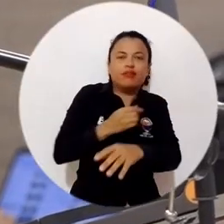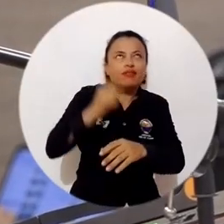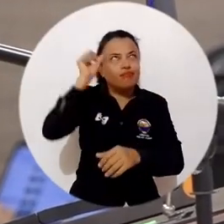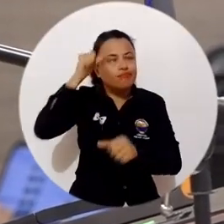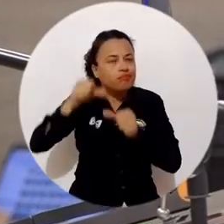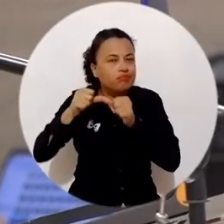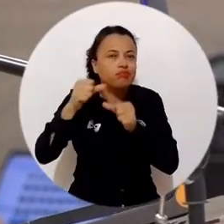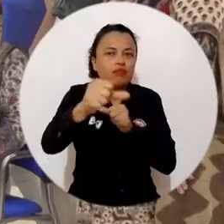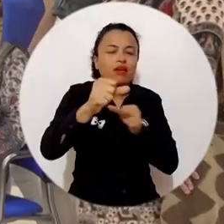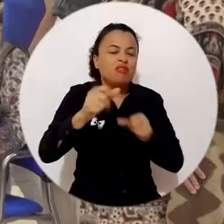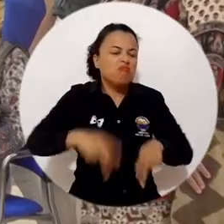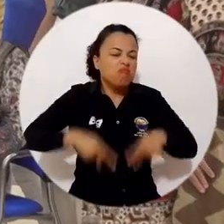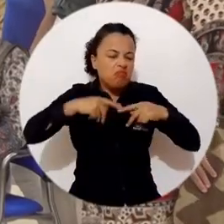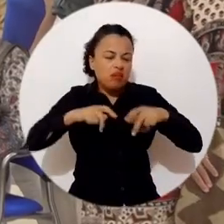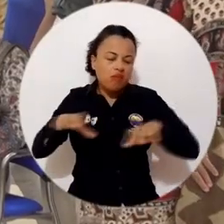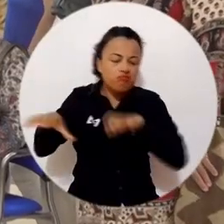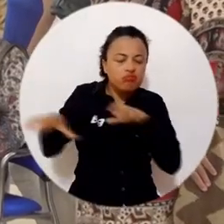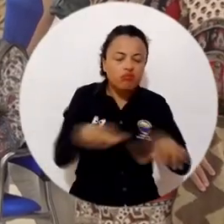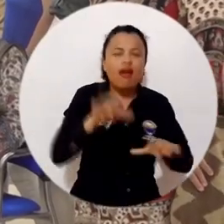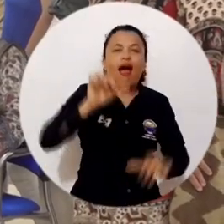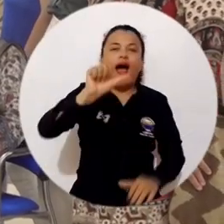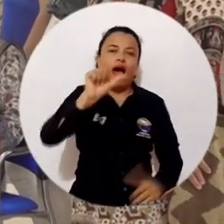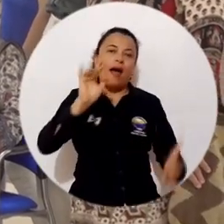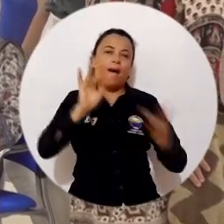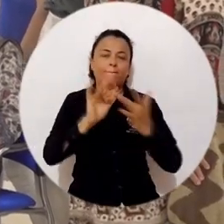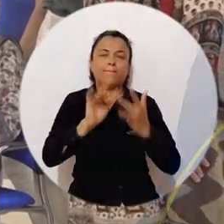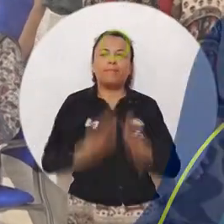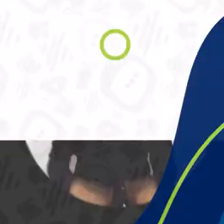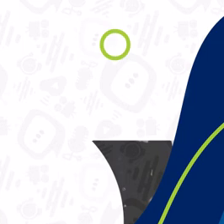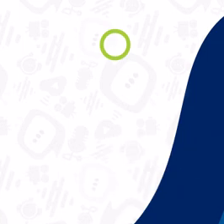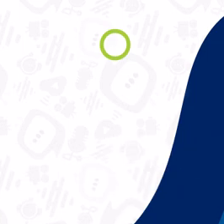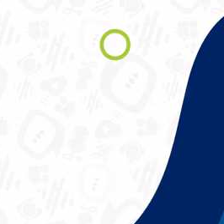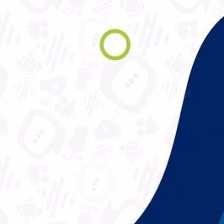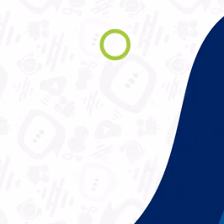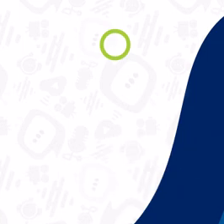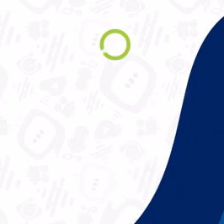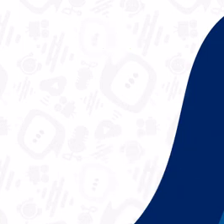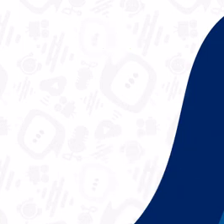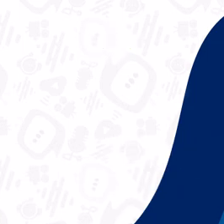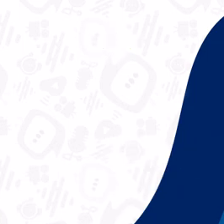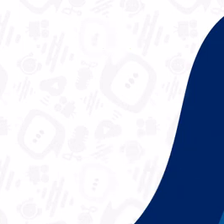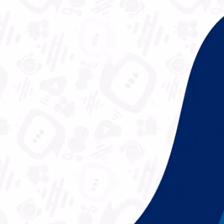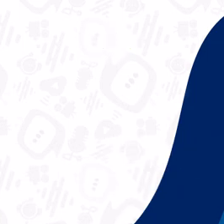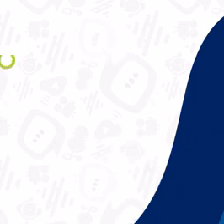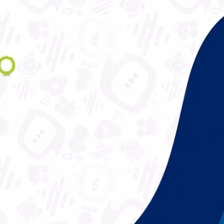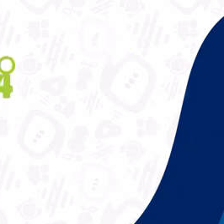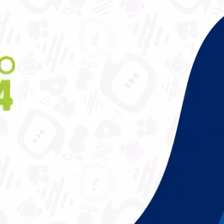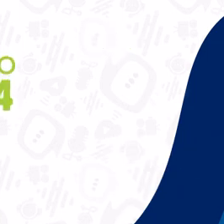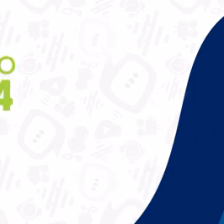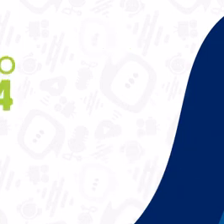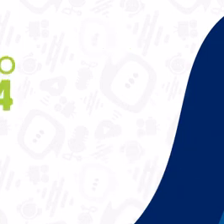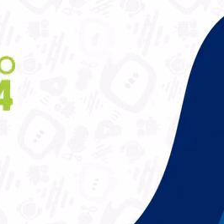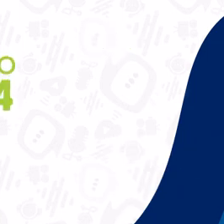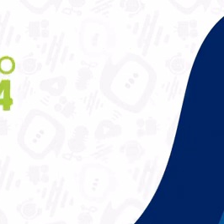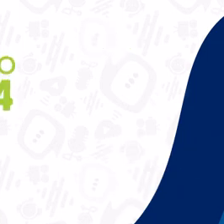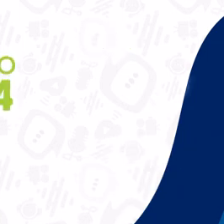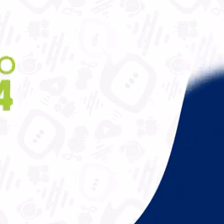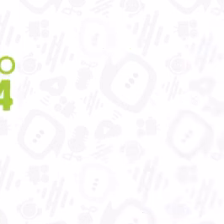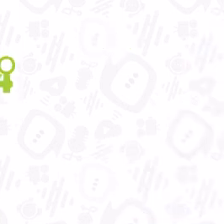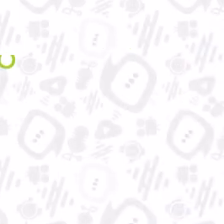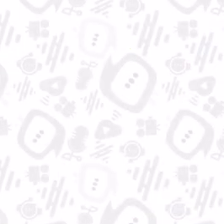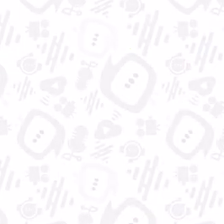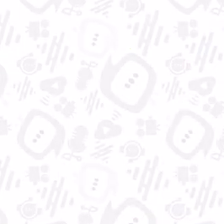emociones, memorias y formas de asumir la vida desde lo femenino. Universidad del Magdalena, aún más